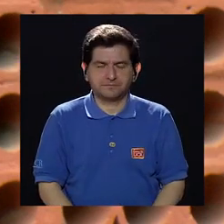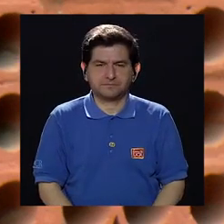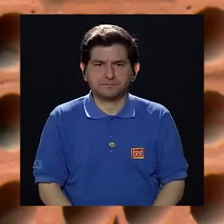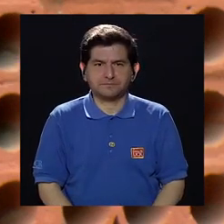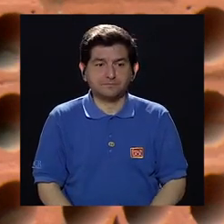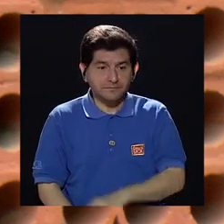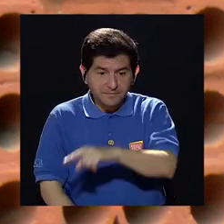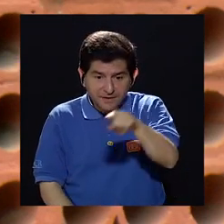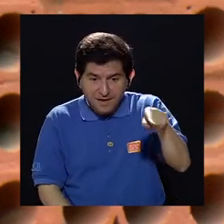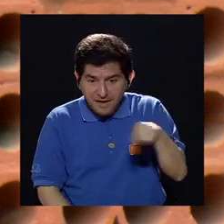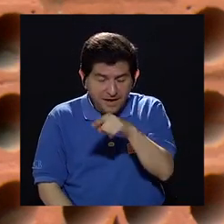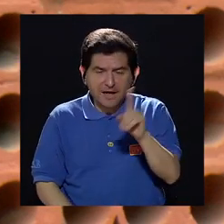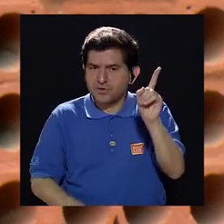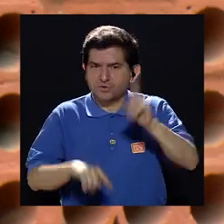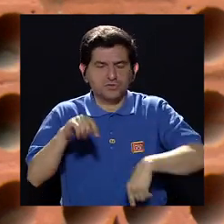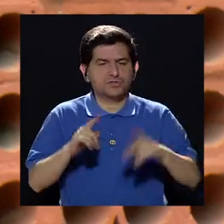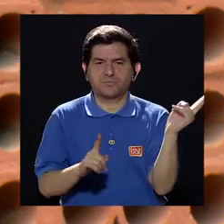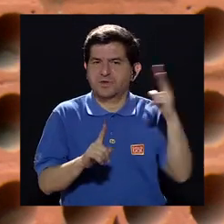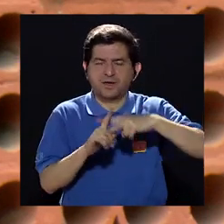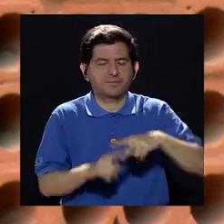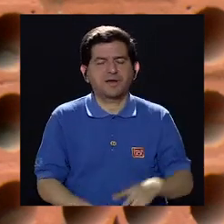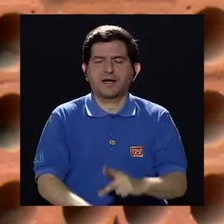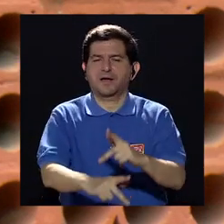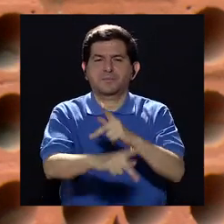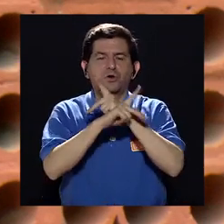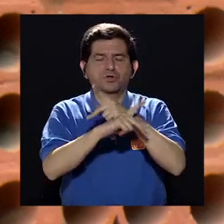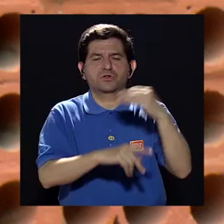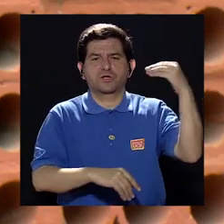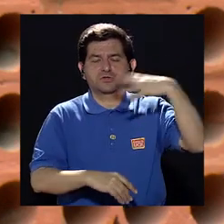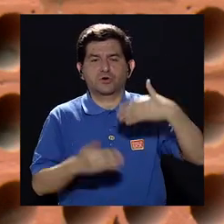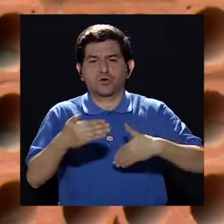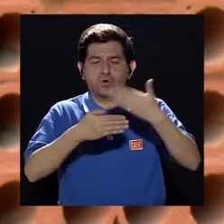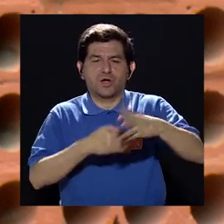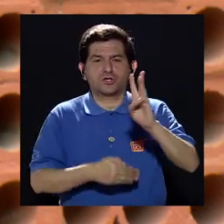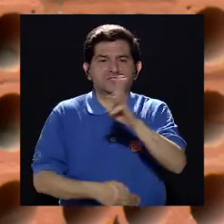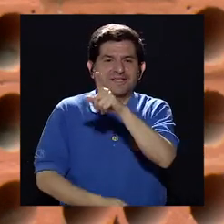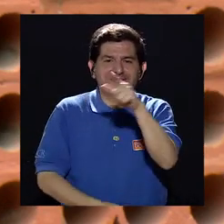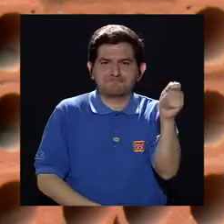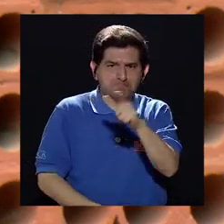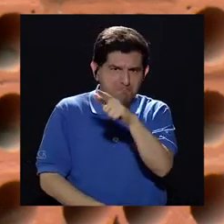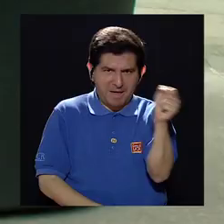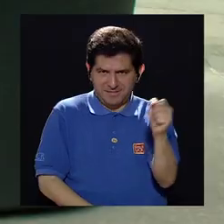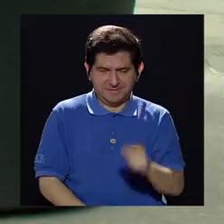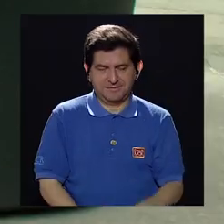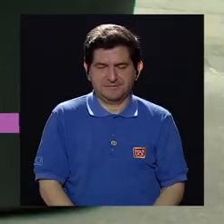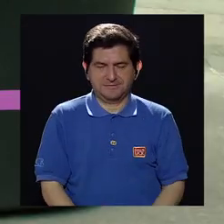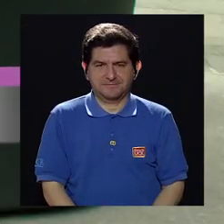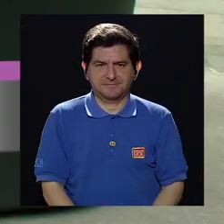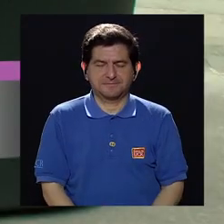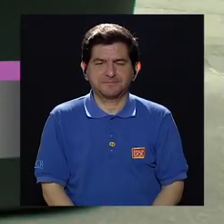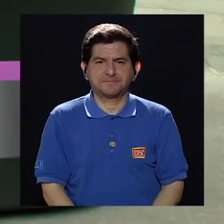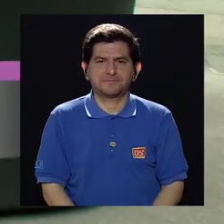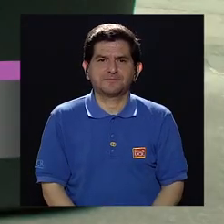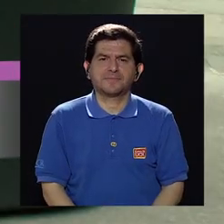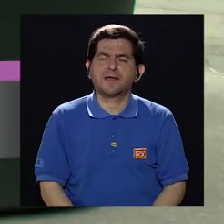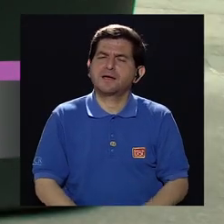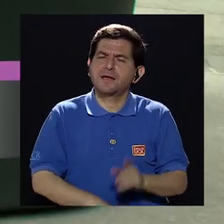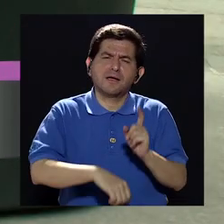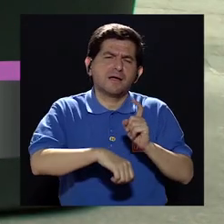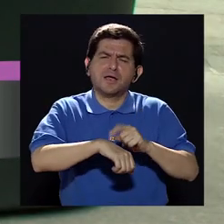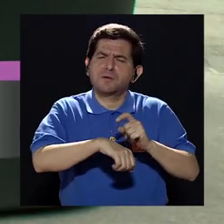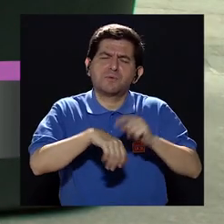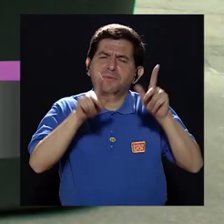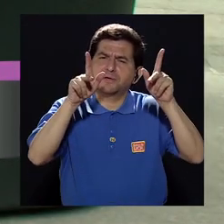Y el detalle es que en ellos tampoco se puede aplicar protector solar hasta después de los seis meses. Ahora bien, ¿en qué momento,